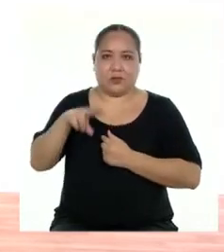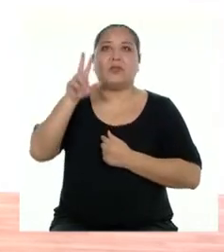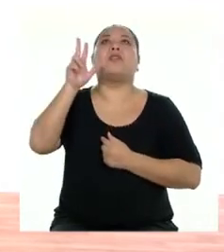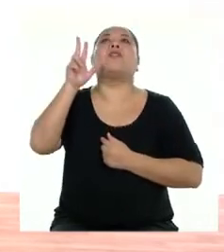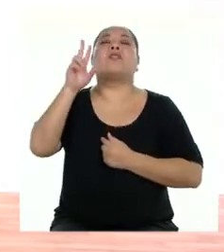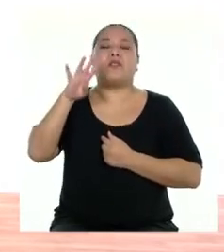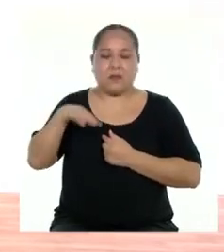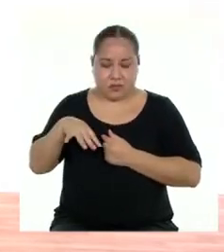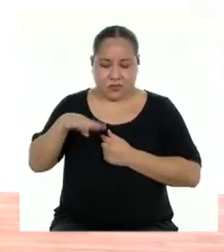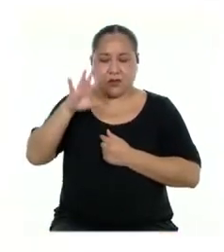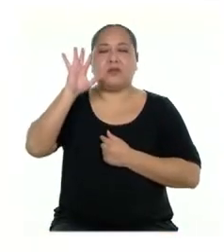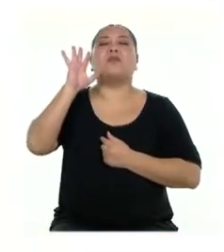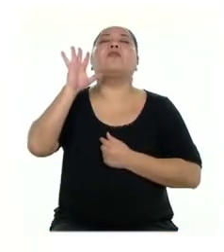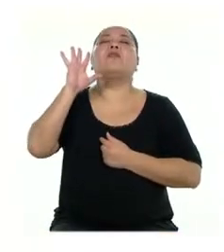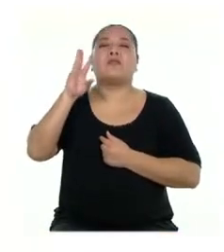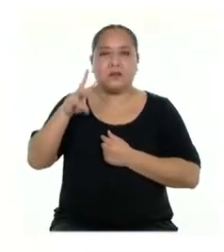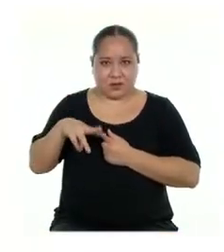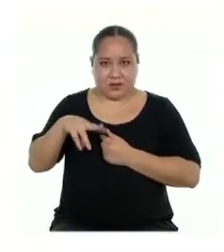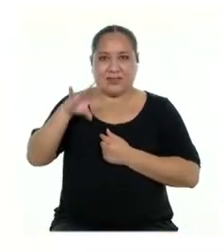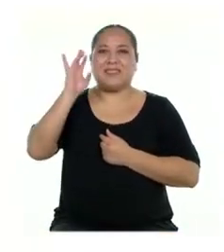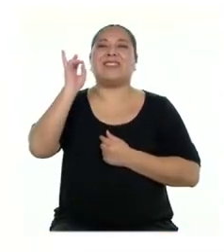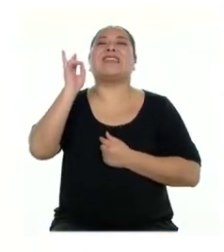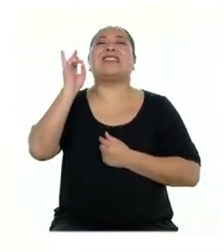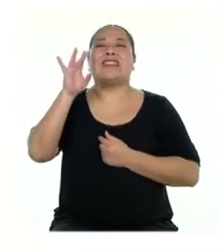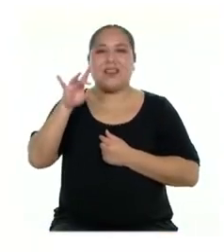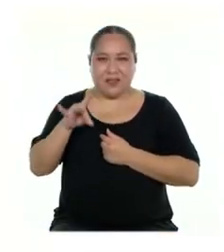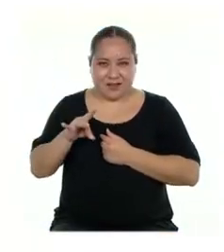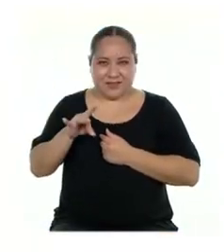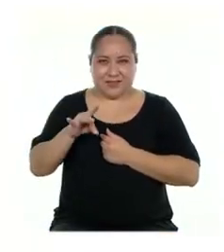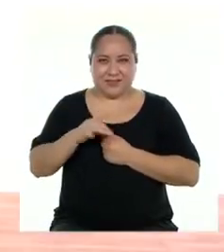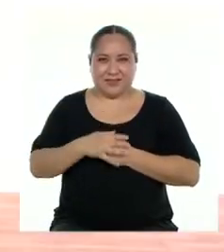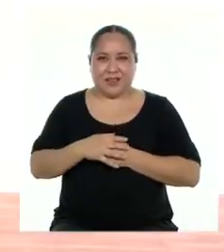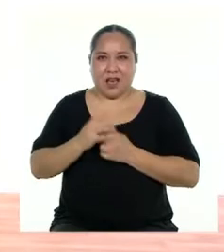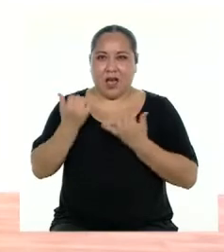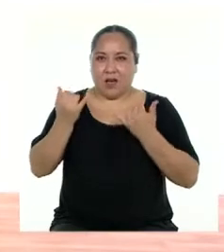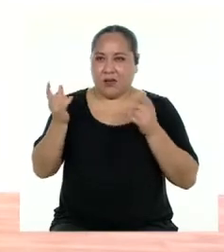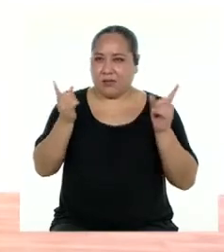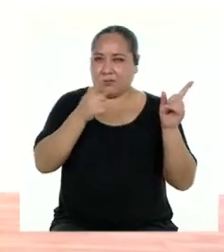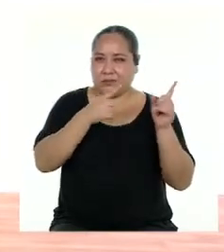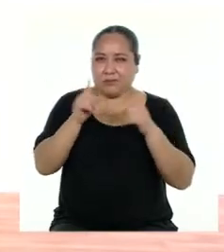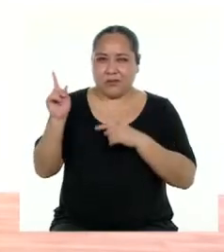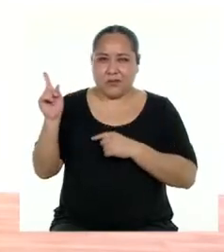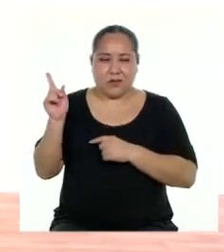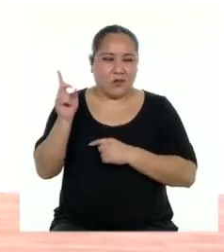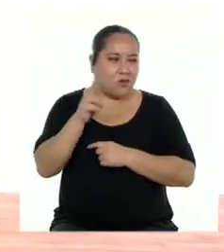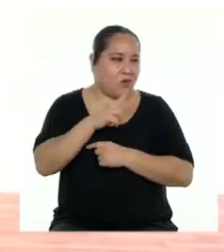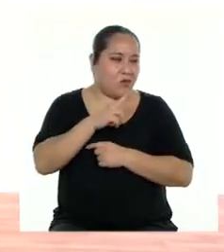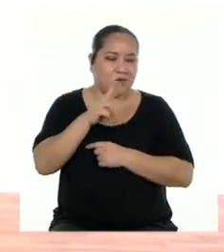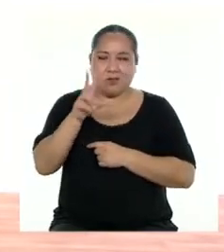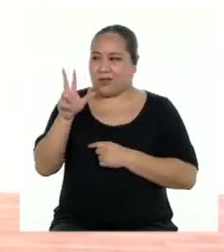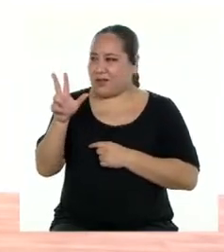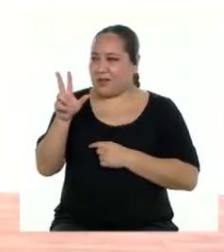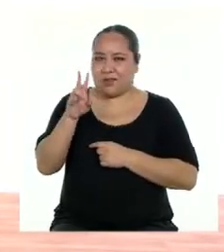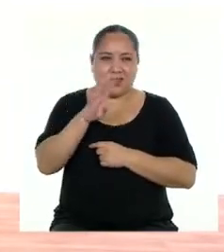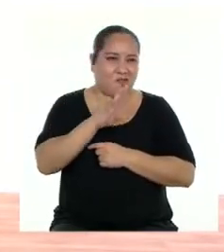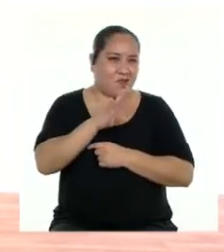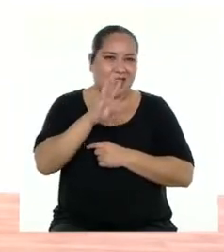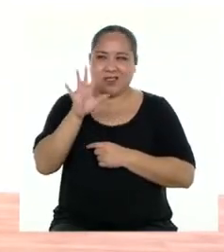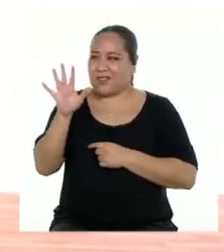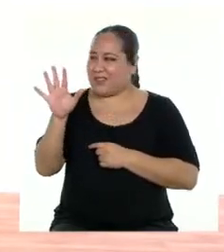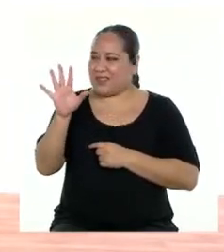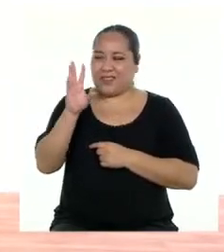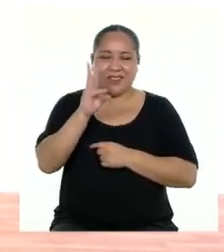dos, tres, cuatro, cinco, seis, siete, ocho. Ahora de un lado hacia el otro. Uno, dos, tres,